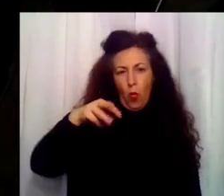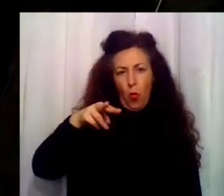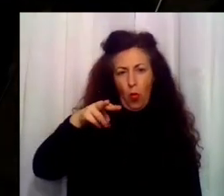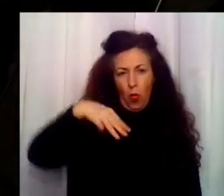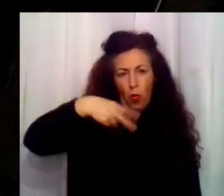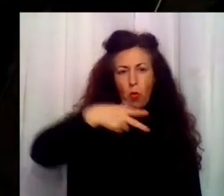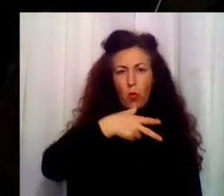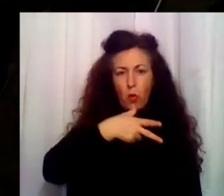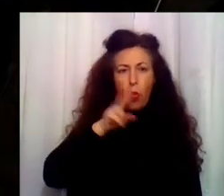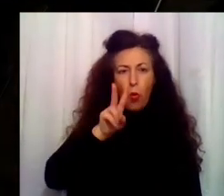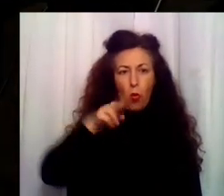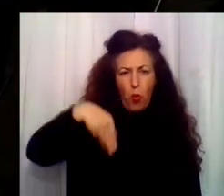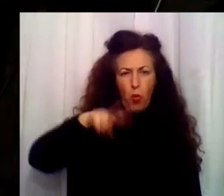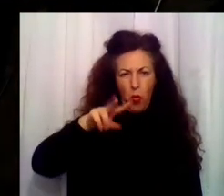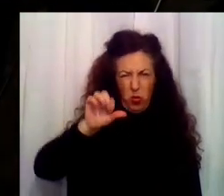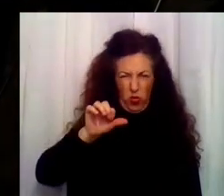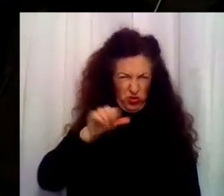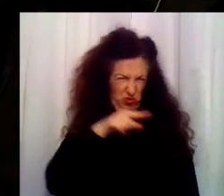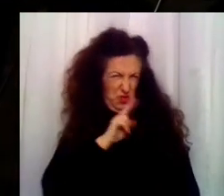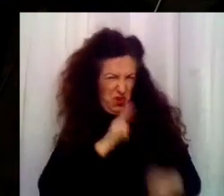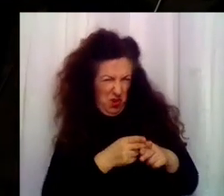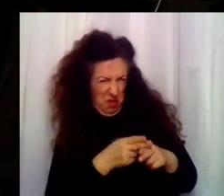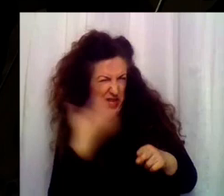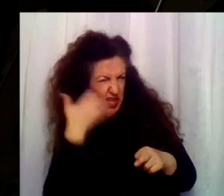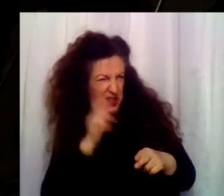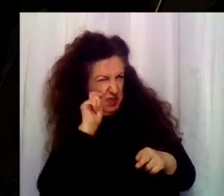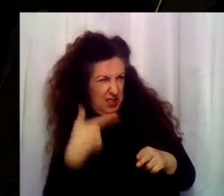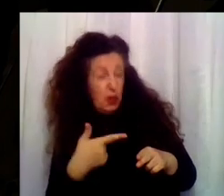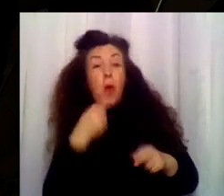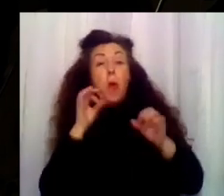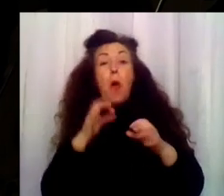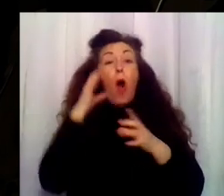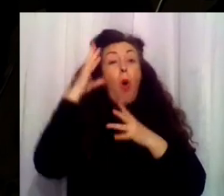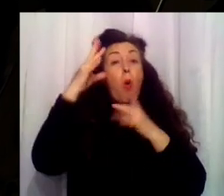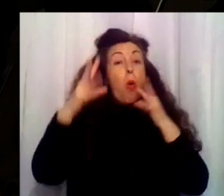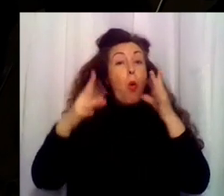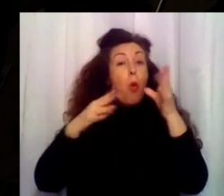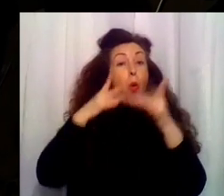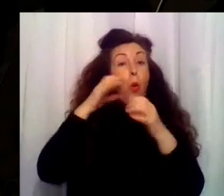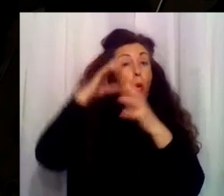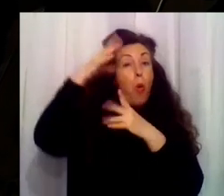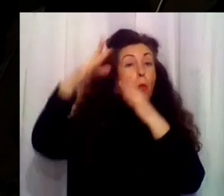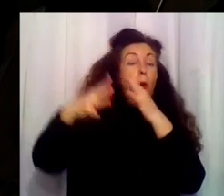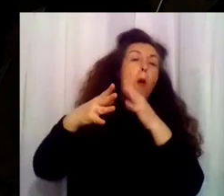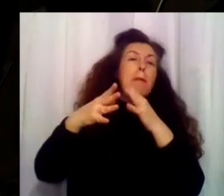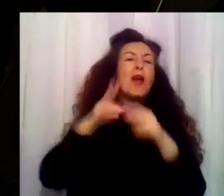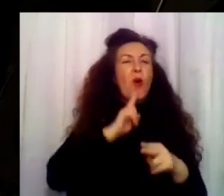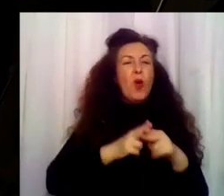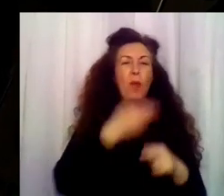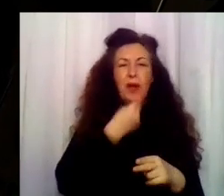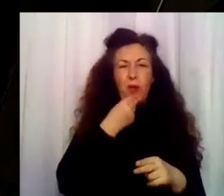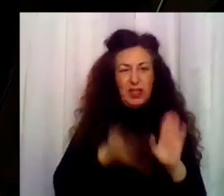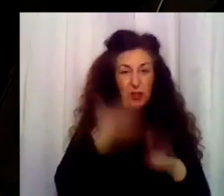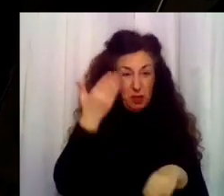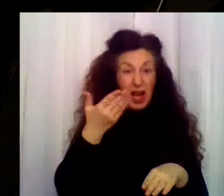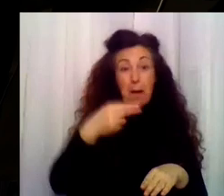¿Humus? Sí. ¿Qué nombre es ese? Pues chica como Humo, pero más bonito. Bueno, mira, así lo explicó su padre. Y luego el